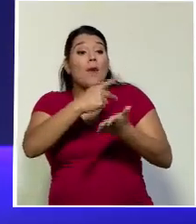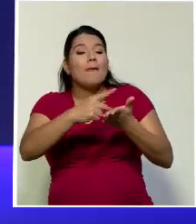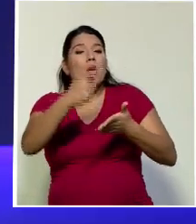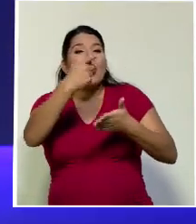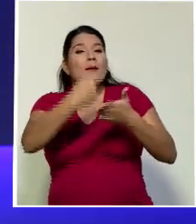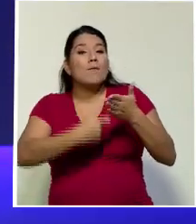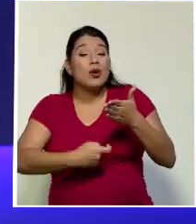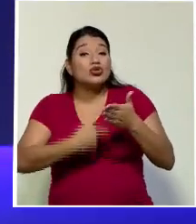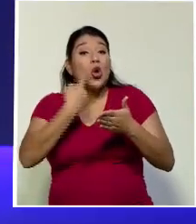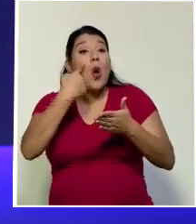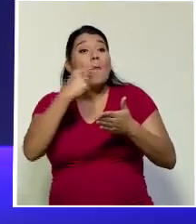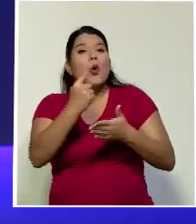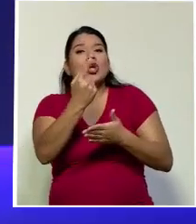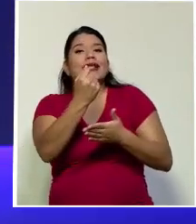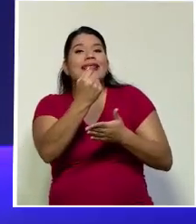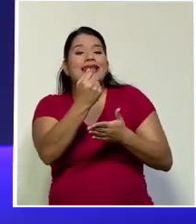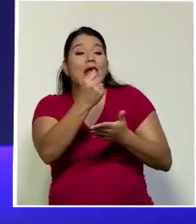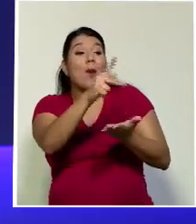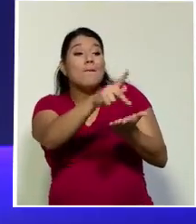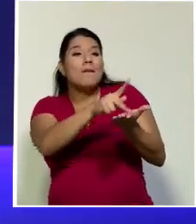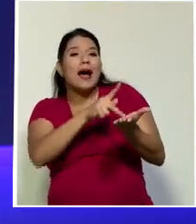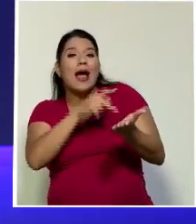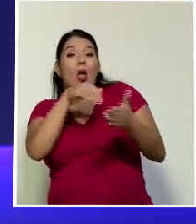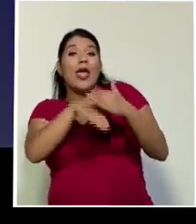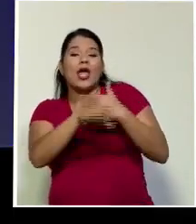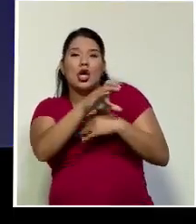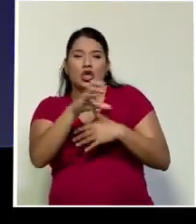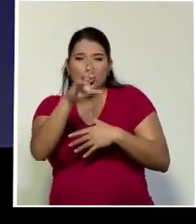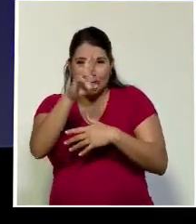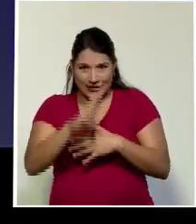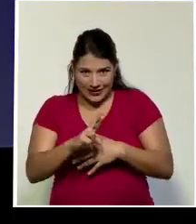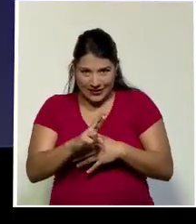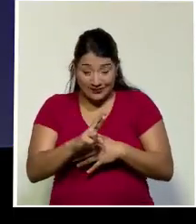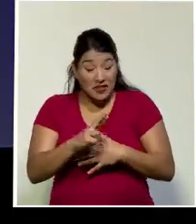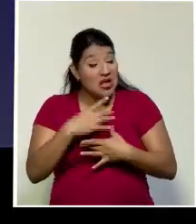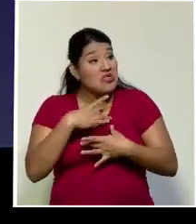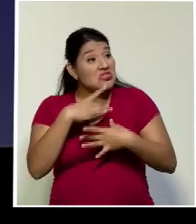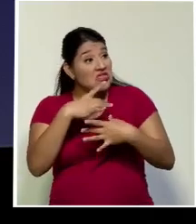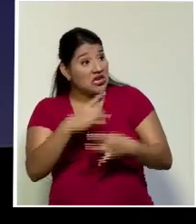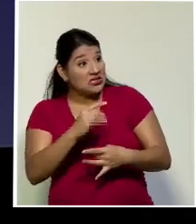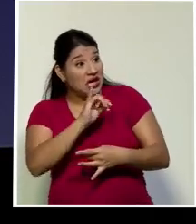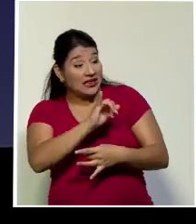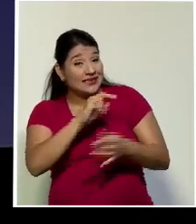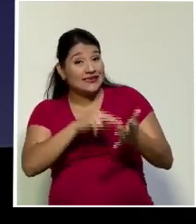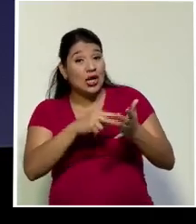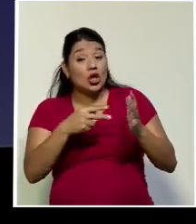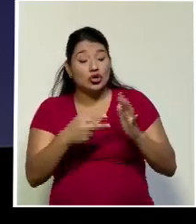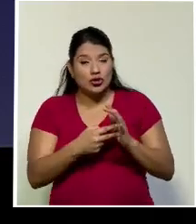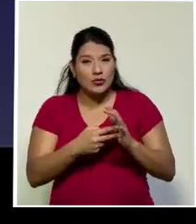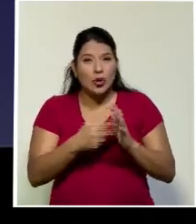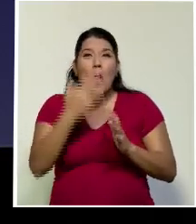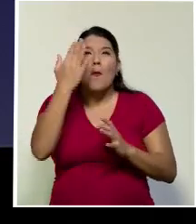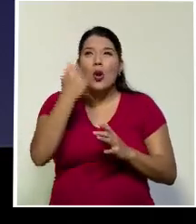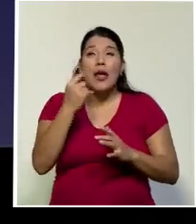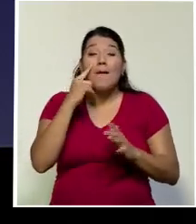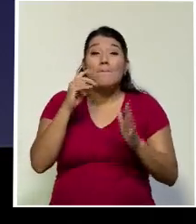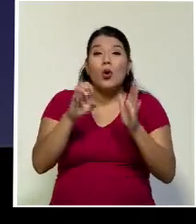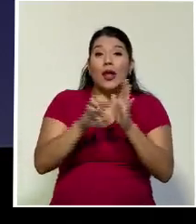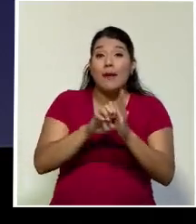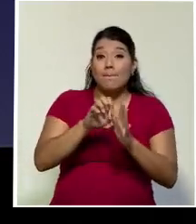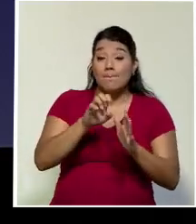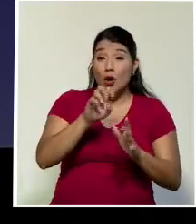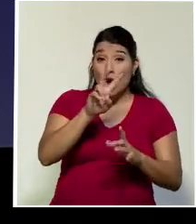territorialidad justamente. Es interesante ese concepto porque eso me lleva, el caso de Dos Pinos, lleva